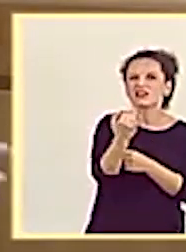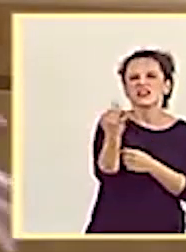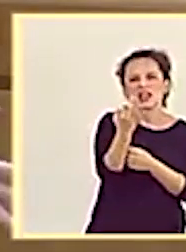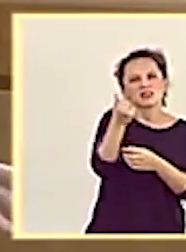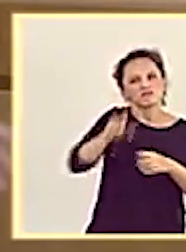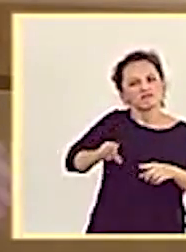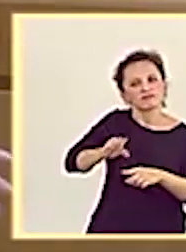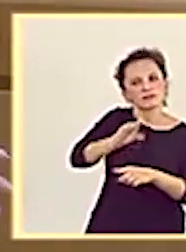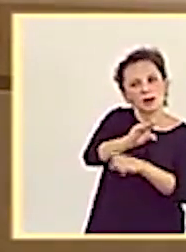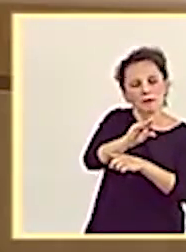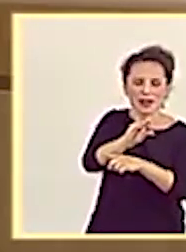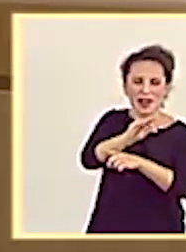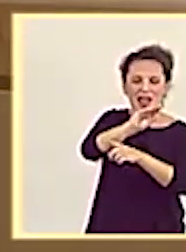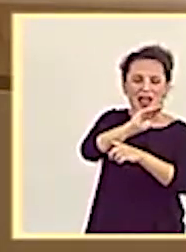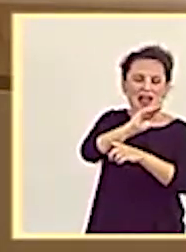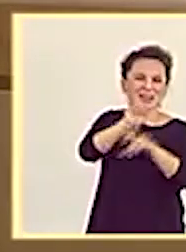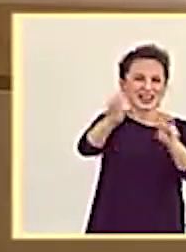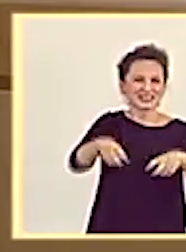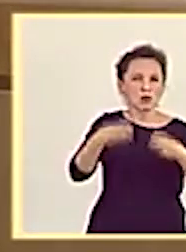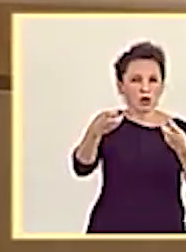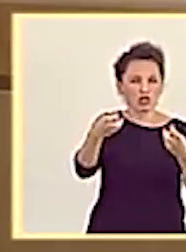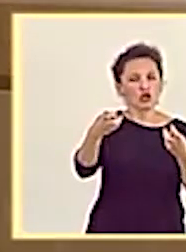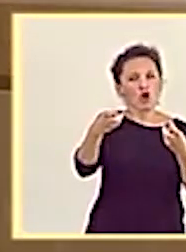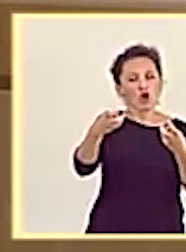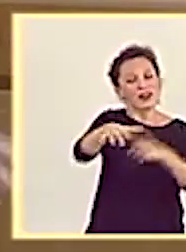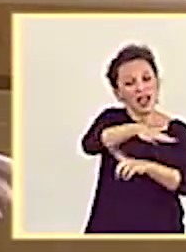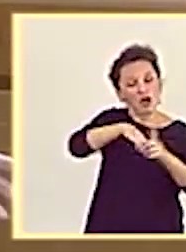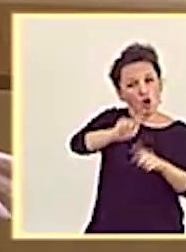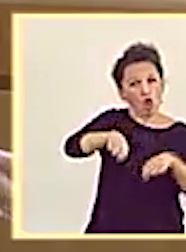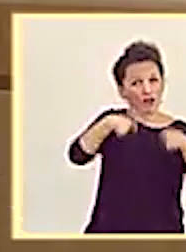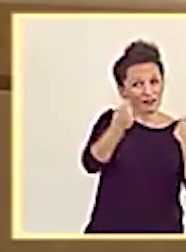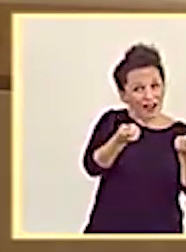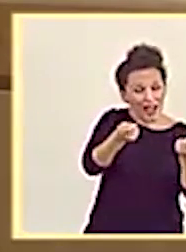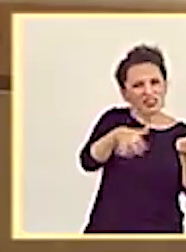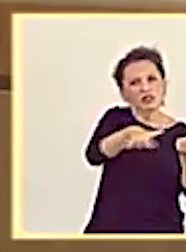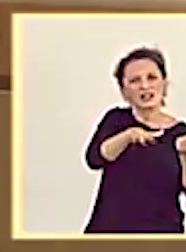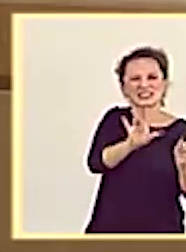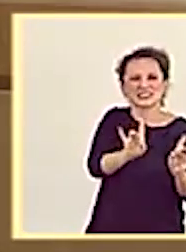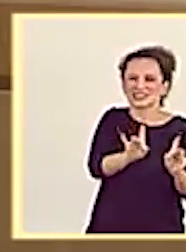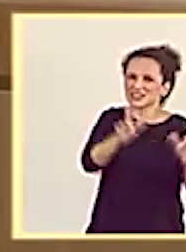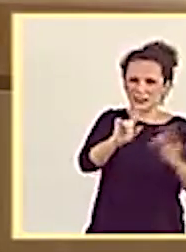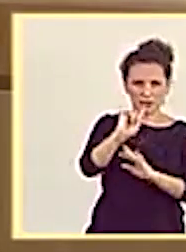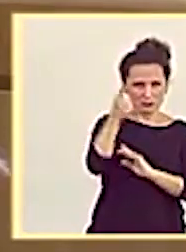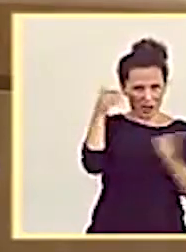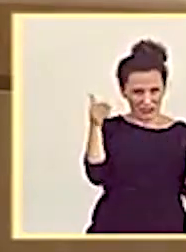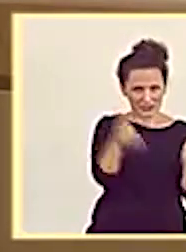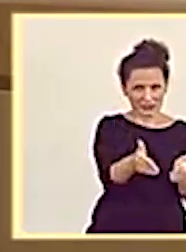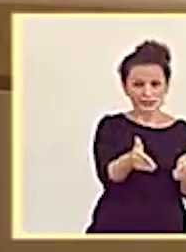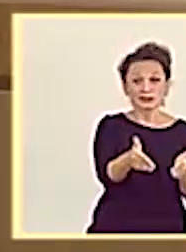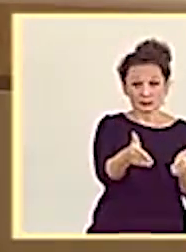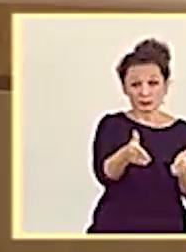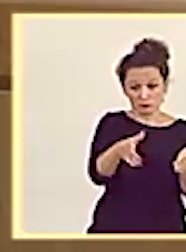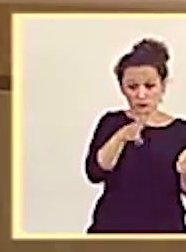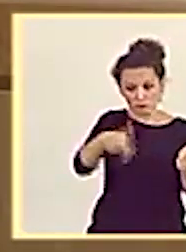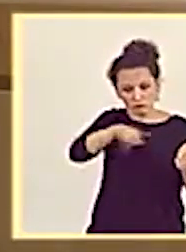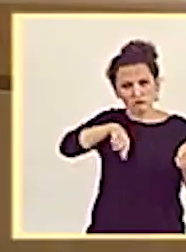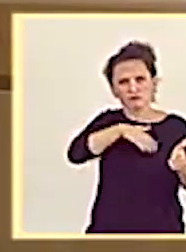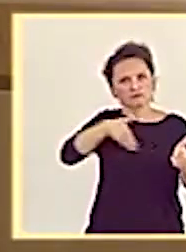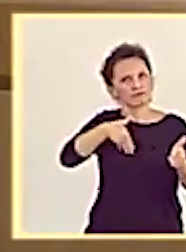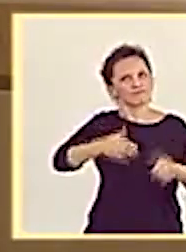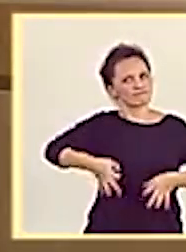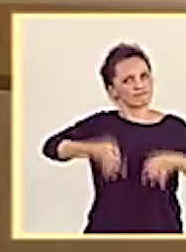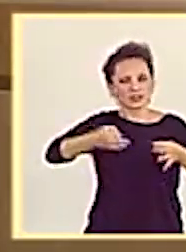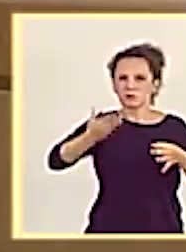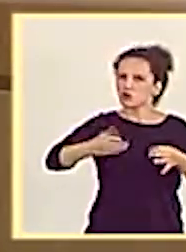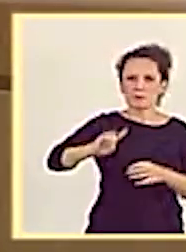inversión y restauración ecológica de lugares particularmente sensibles. Hemos quedado en que esta será una de las actuaciones más